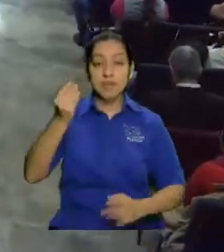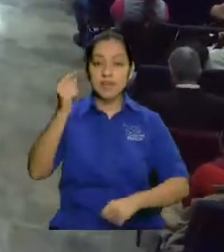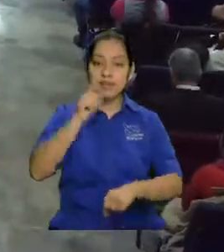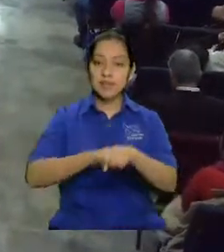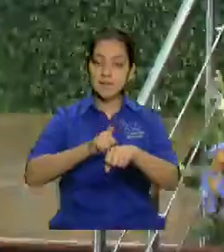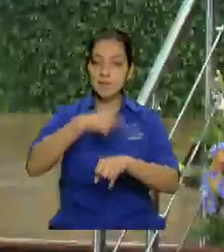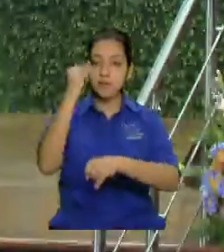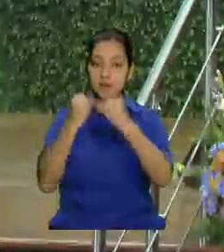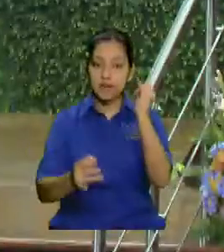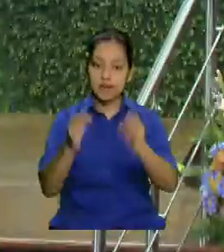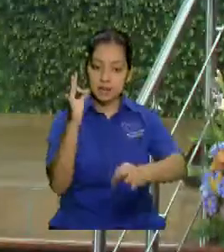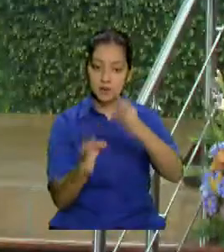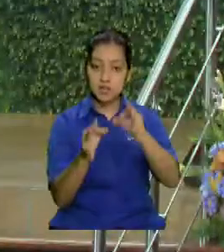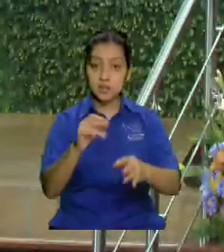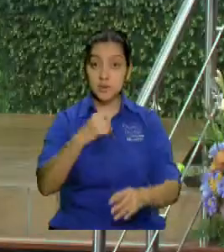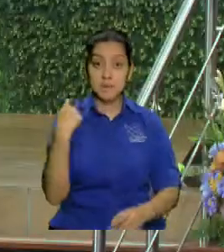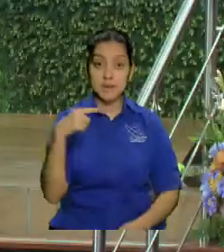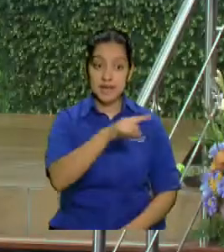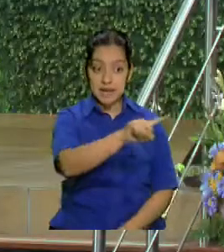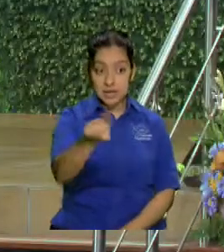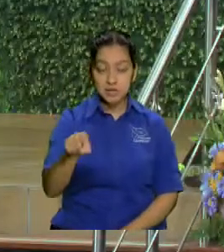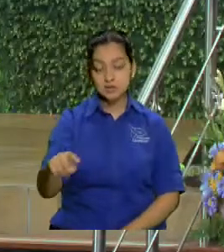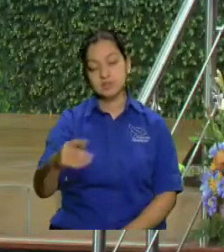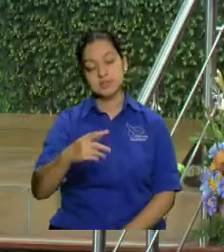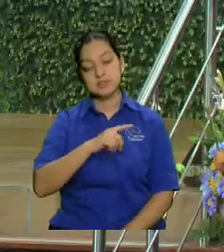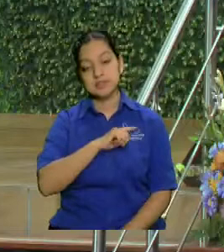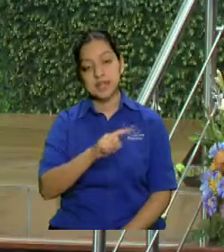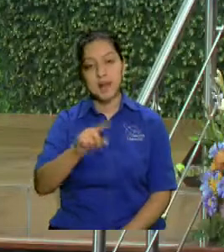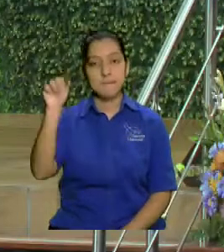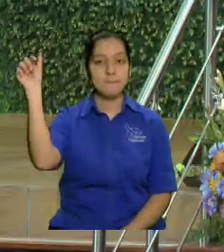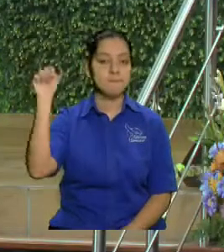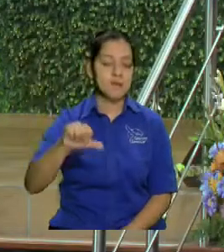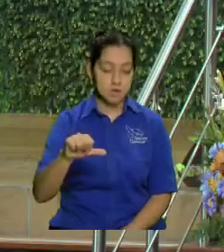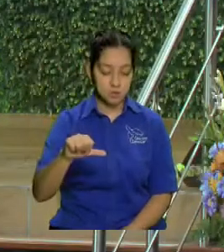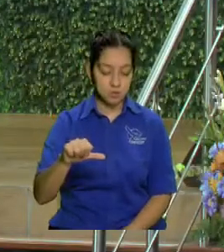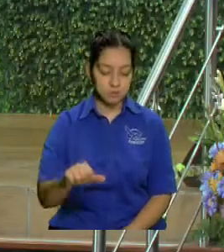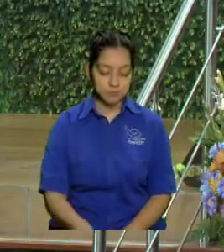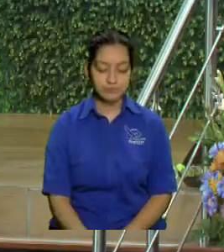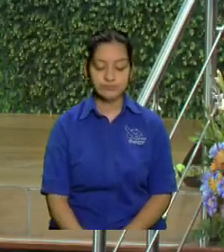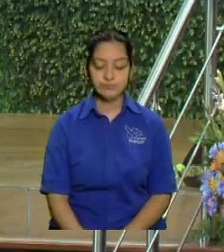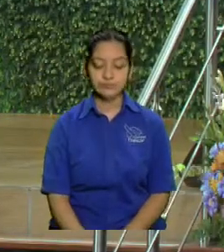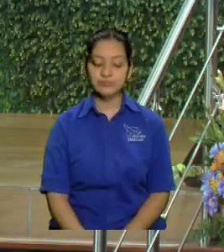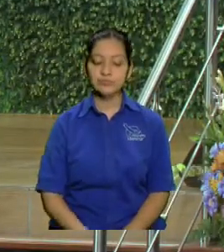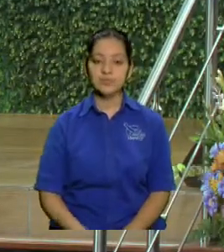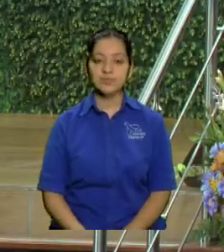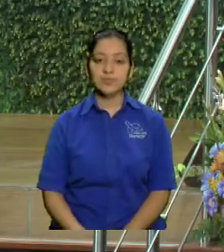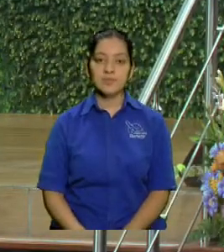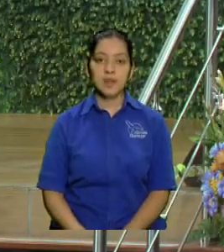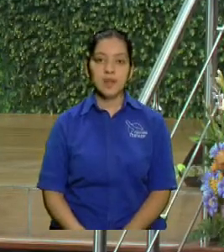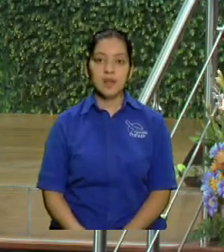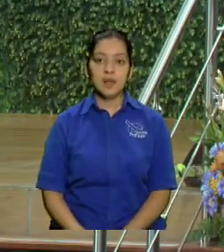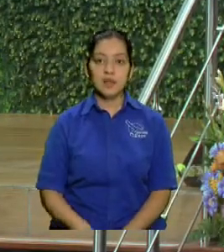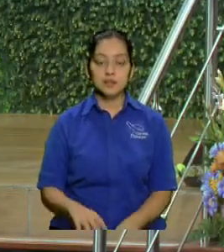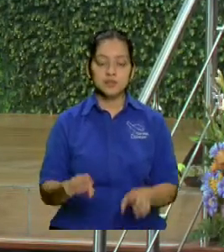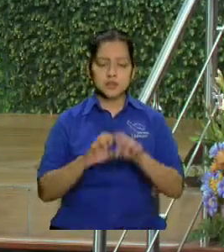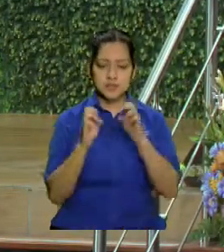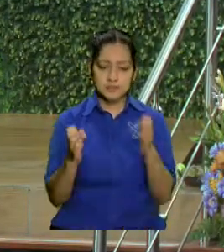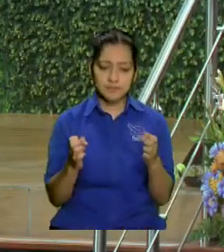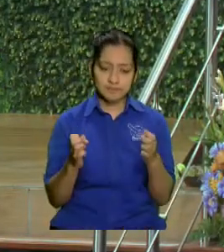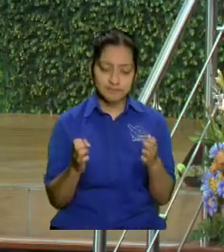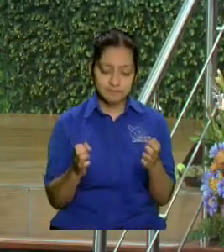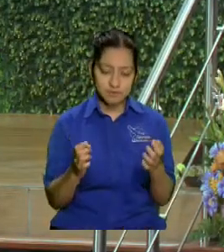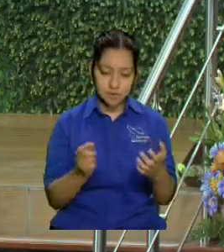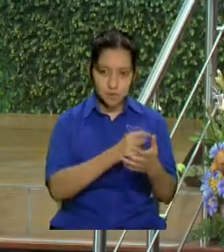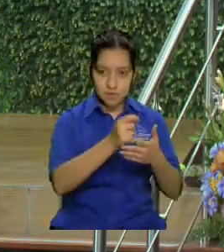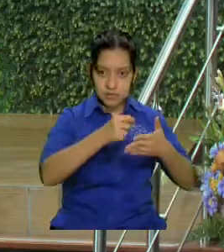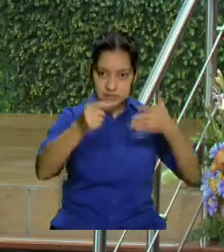Entonces, ¿quién marca? Un escriba. Pero ese escriba no es un escriba por sí mismo, ese es un